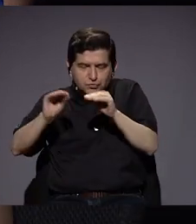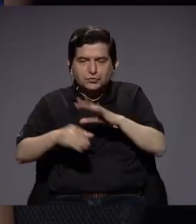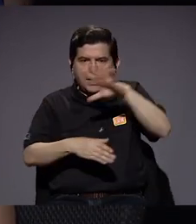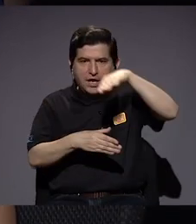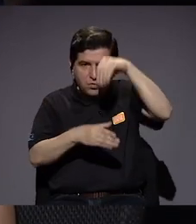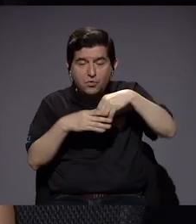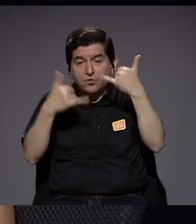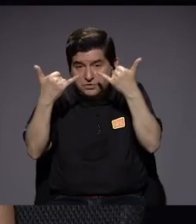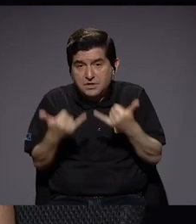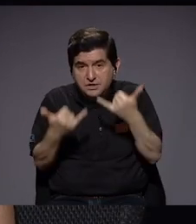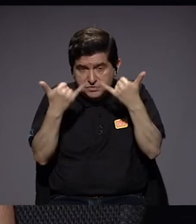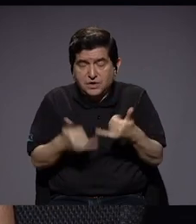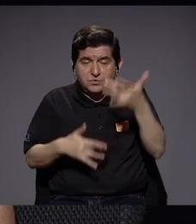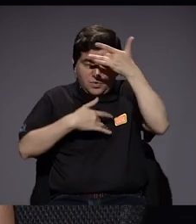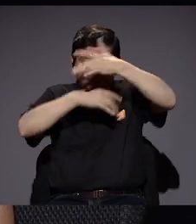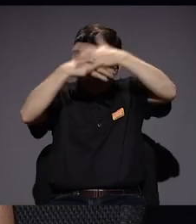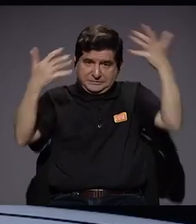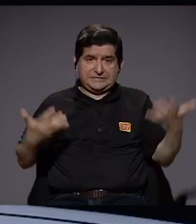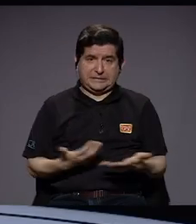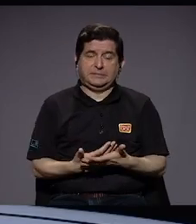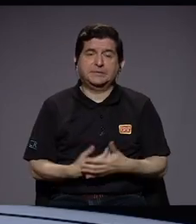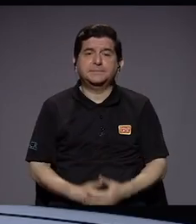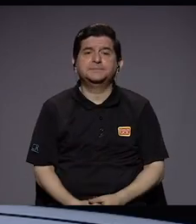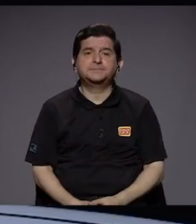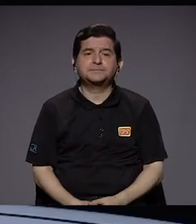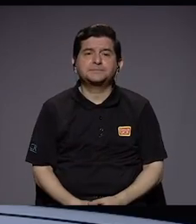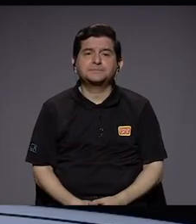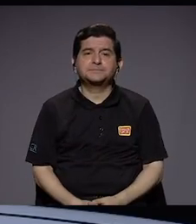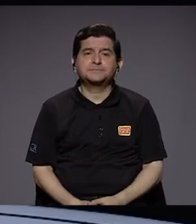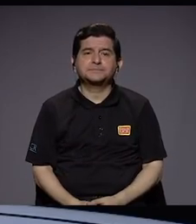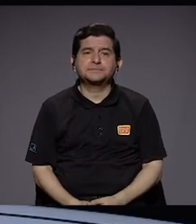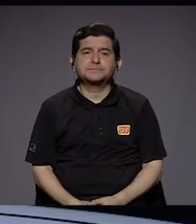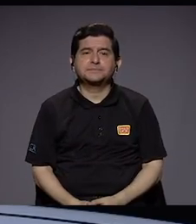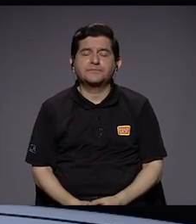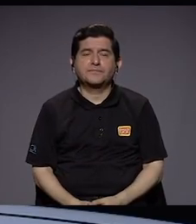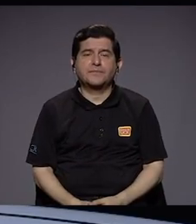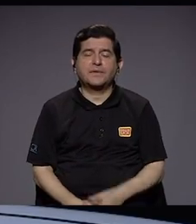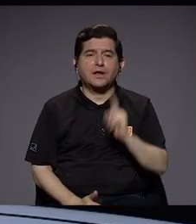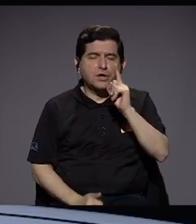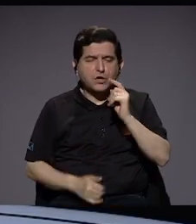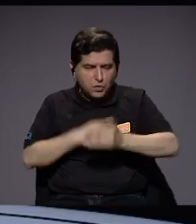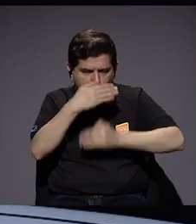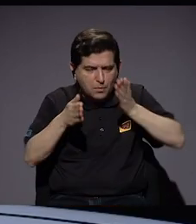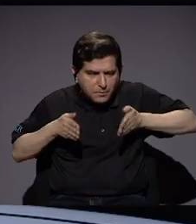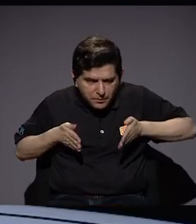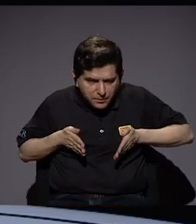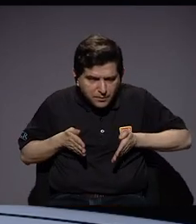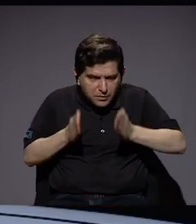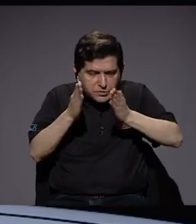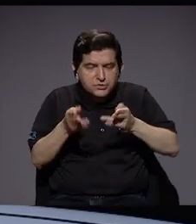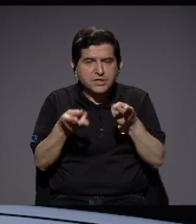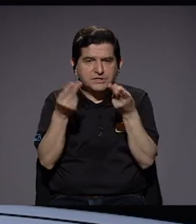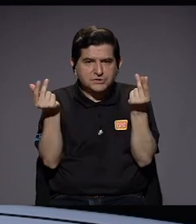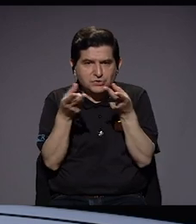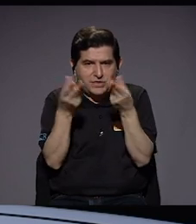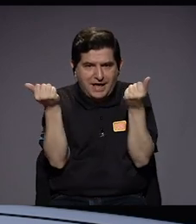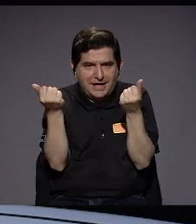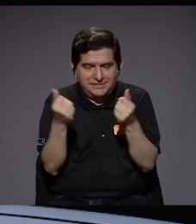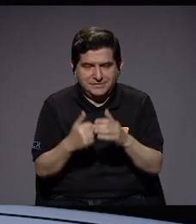contexto como el actual de una pandemia. Se hace una gran hoja de ruta crítica sobre el gasto.